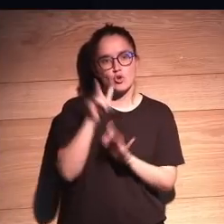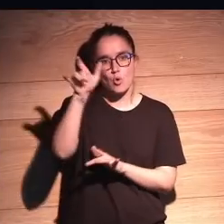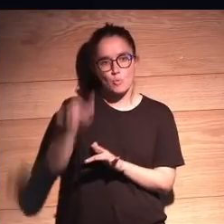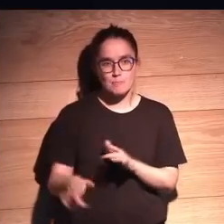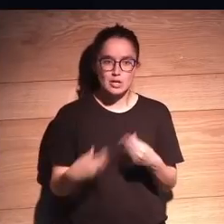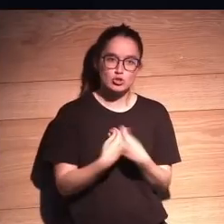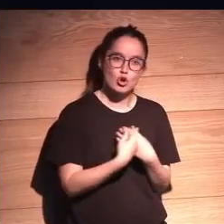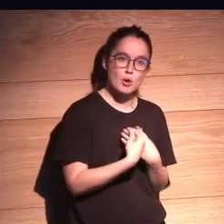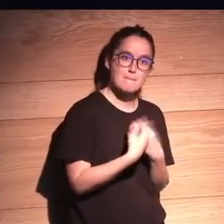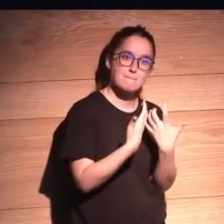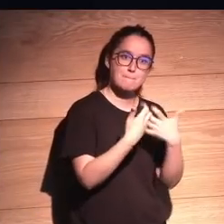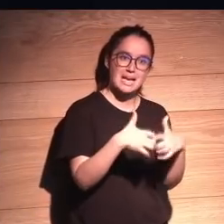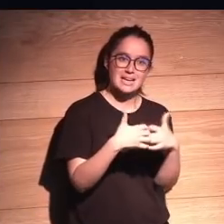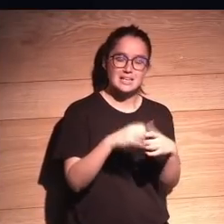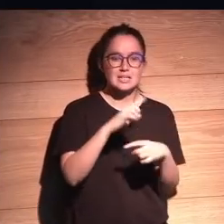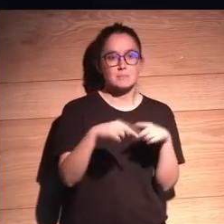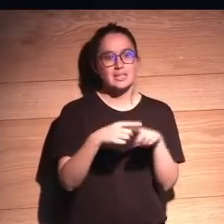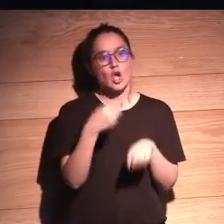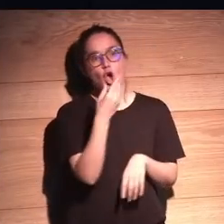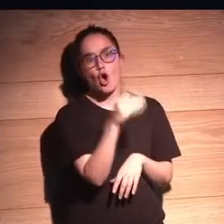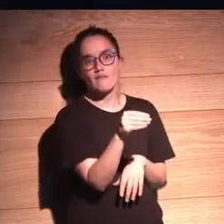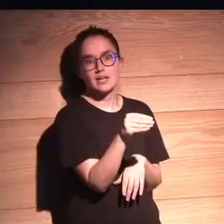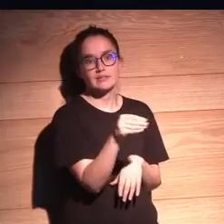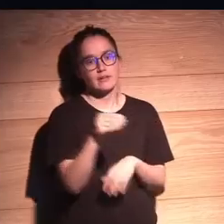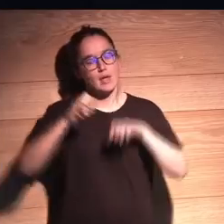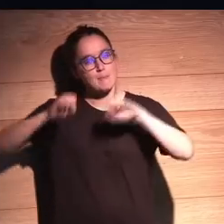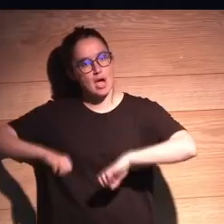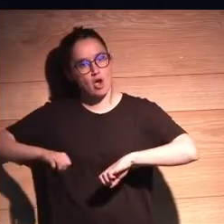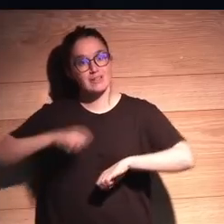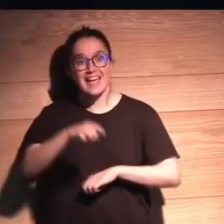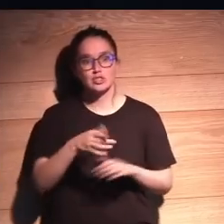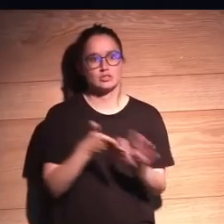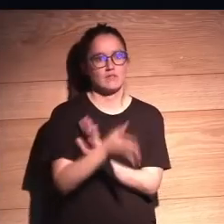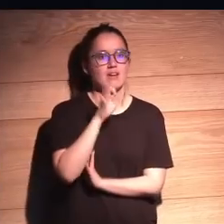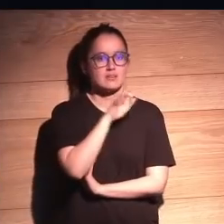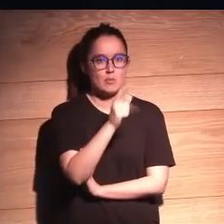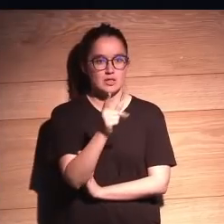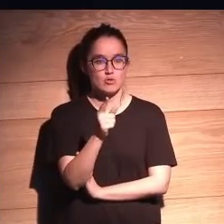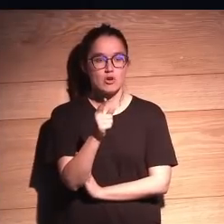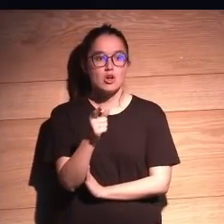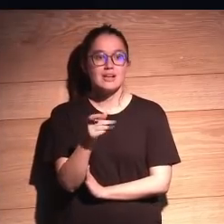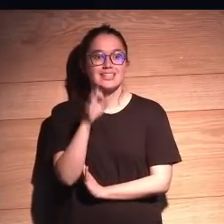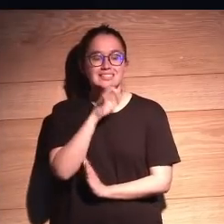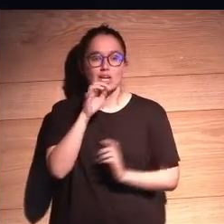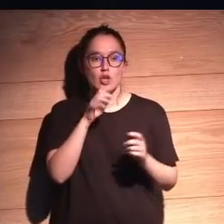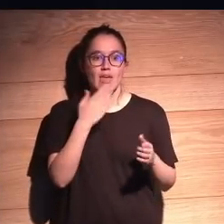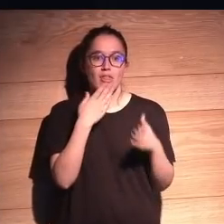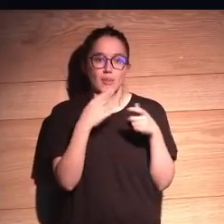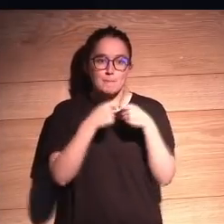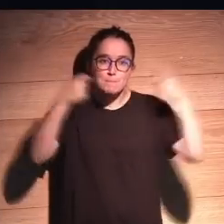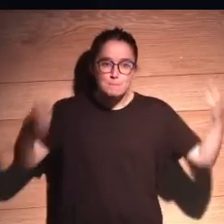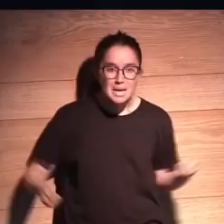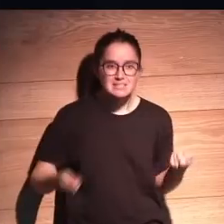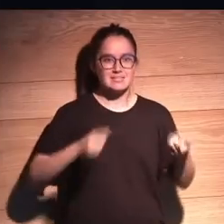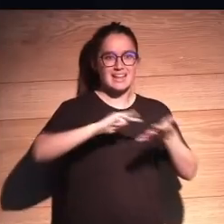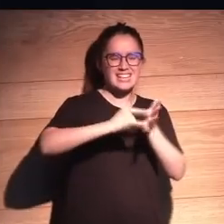-máquinas y de jóvenes-viejos. Eso es el siglo XXI. El siglo de la longevidad. El siglo de